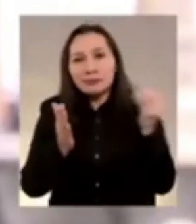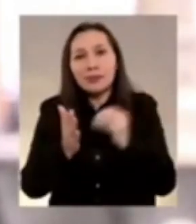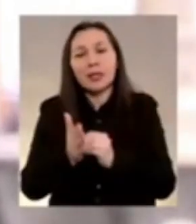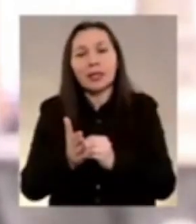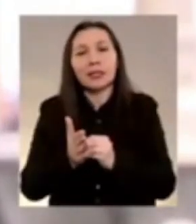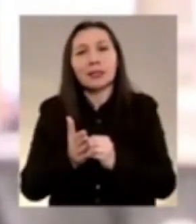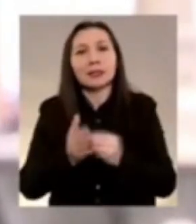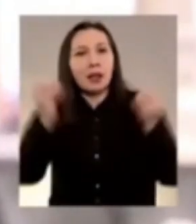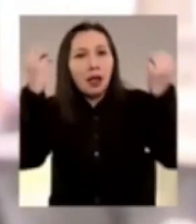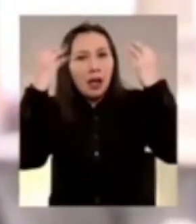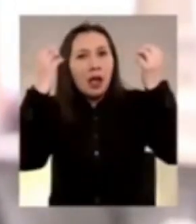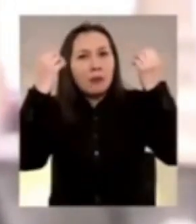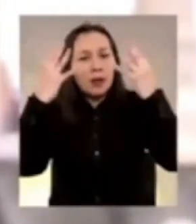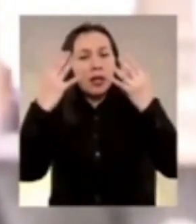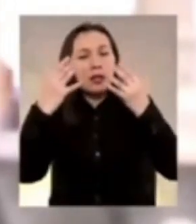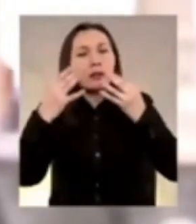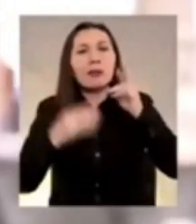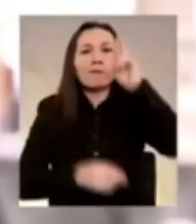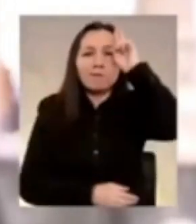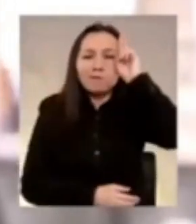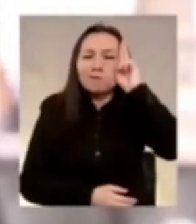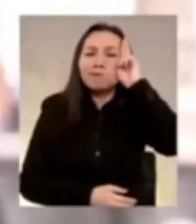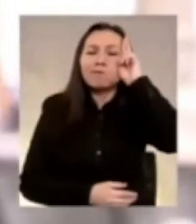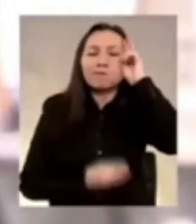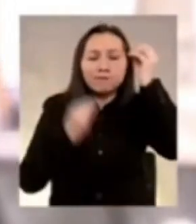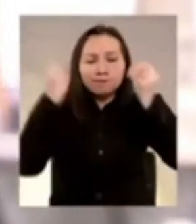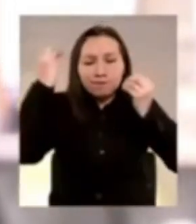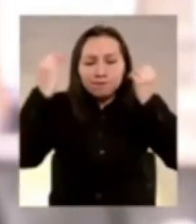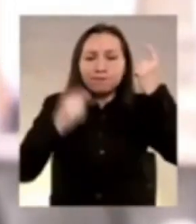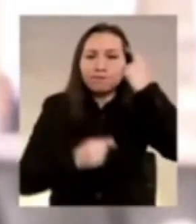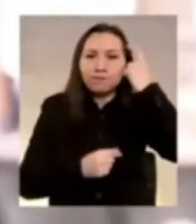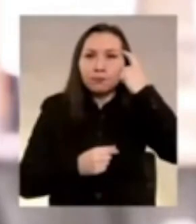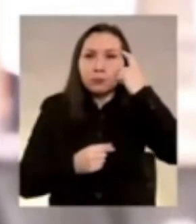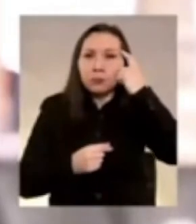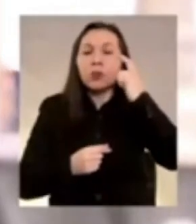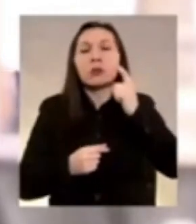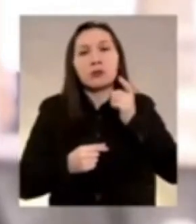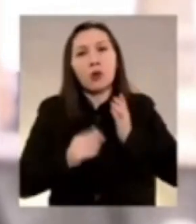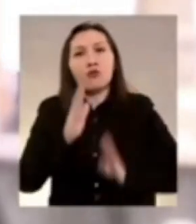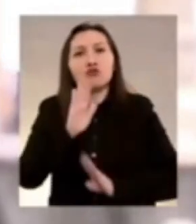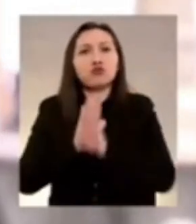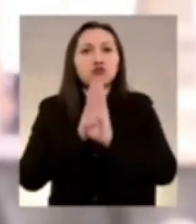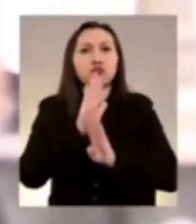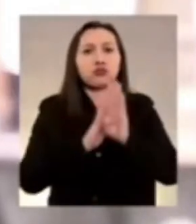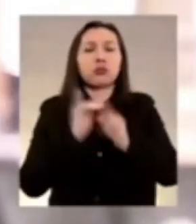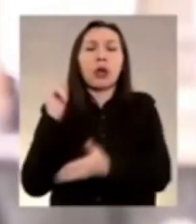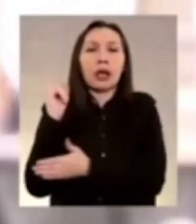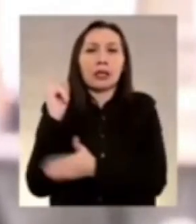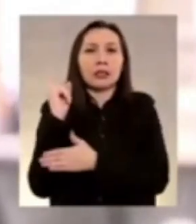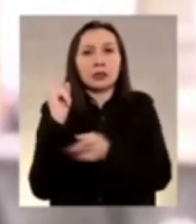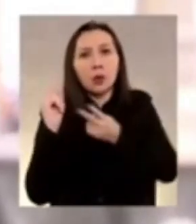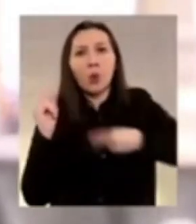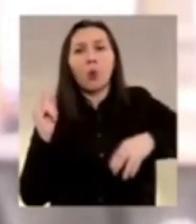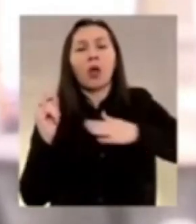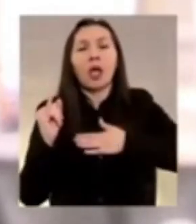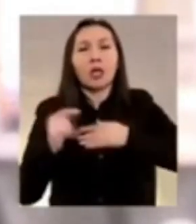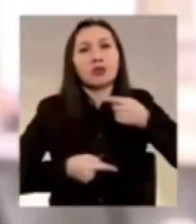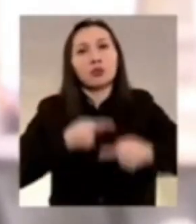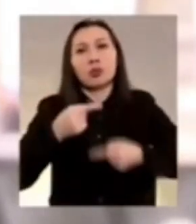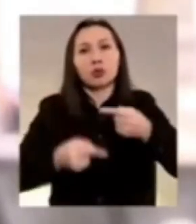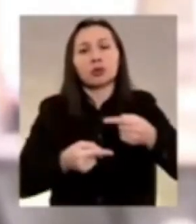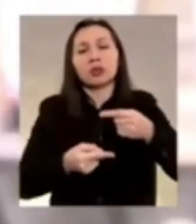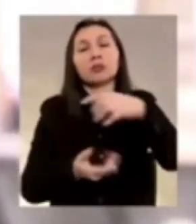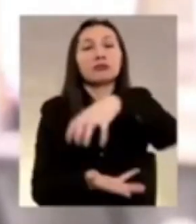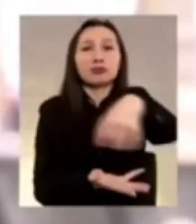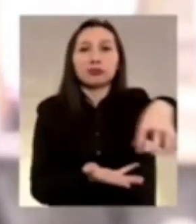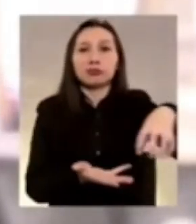el aprendizaje y la reflexión de las fuerzas progresistas y de izquierdas sobre nuestros propios procesos.